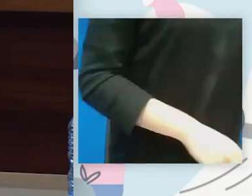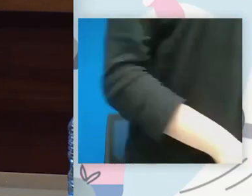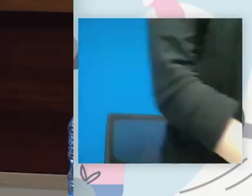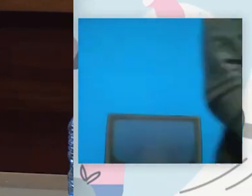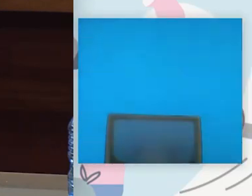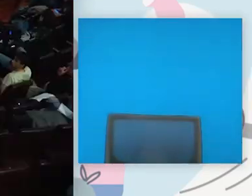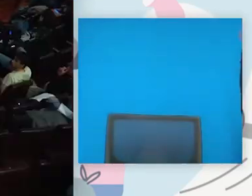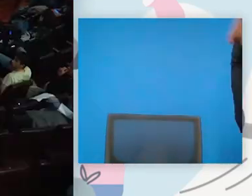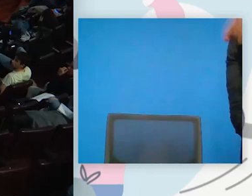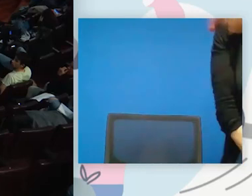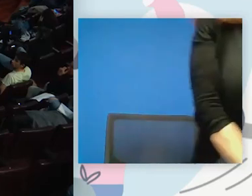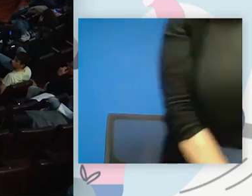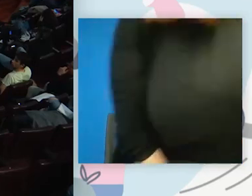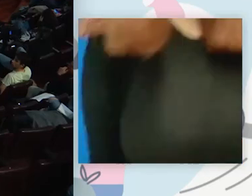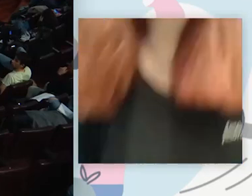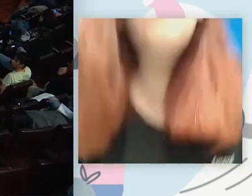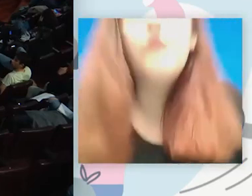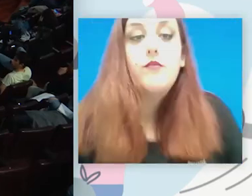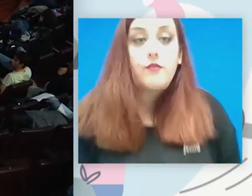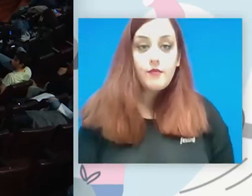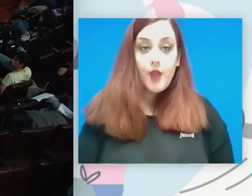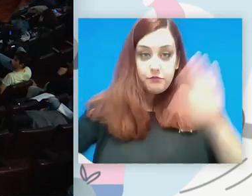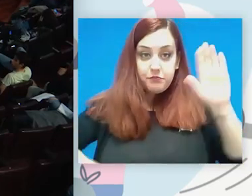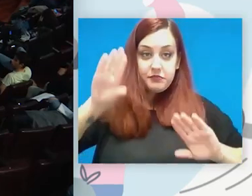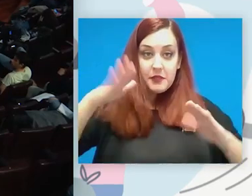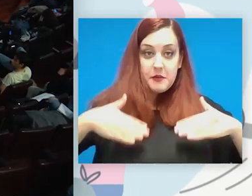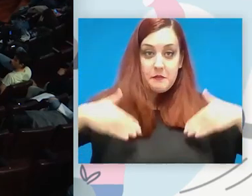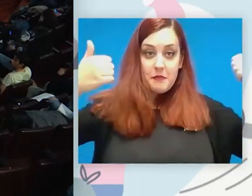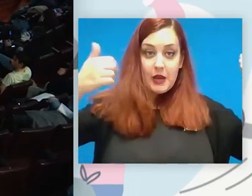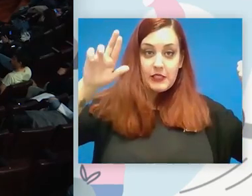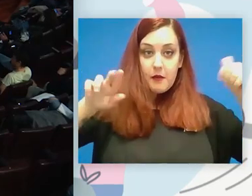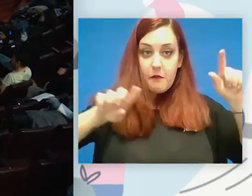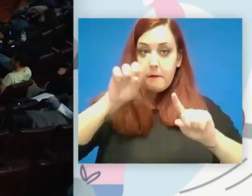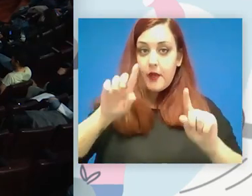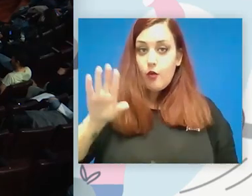no sé si hay alguna si alguno más quiere intervenir si no había otra pregunta aquí